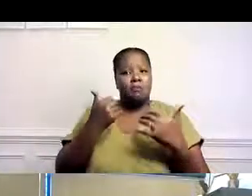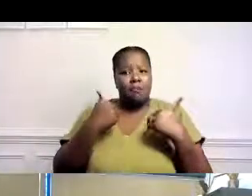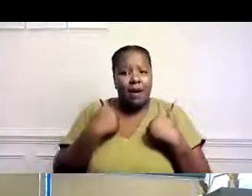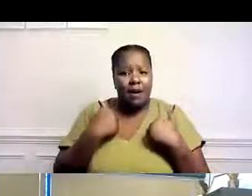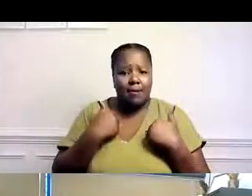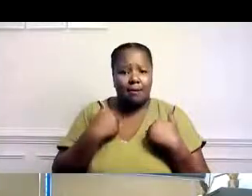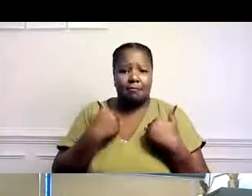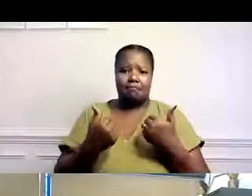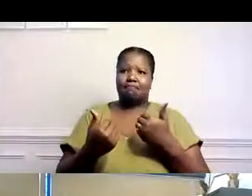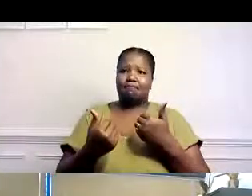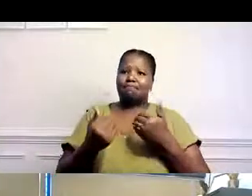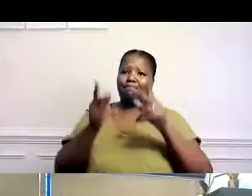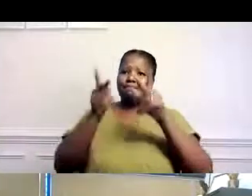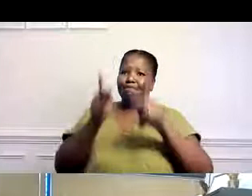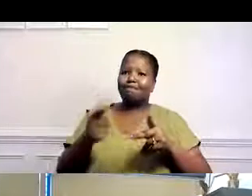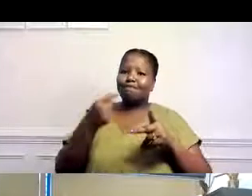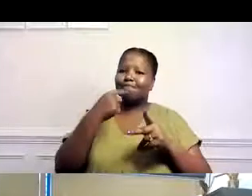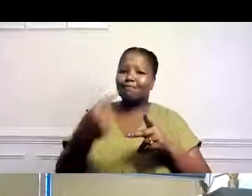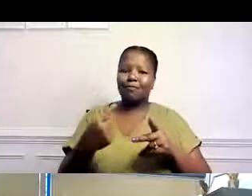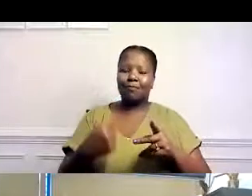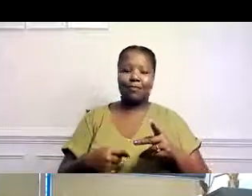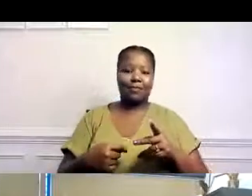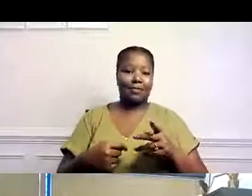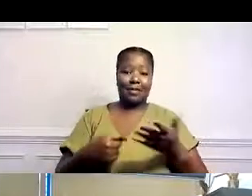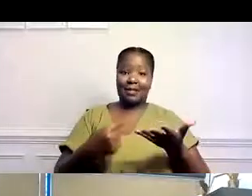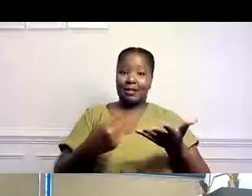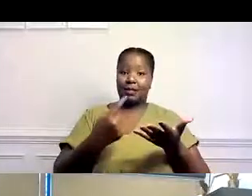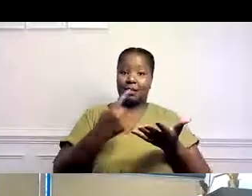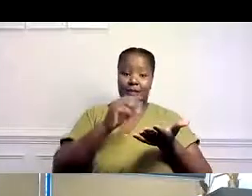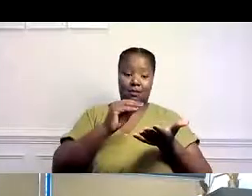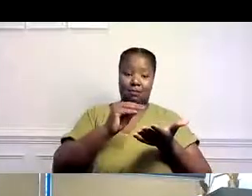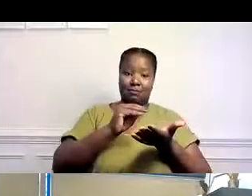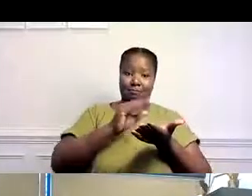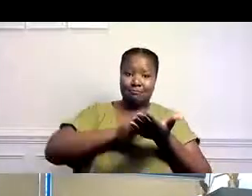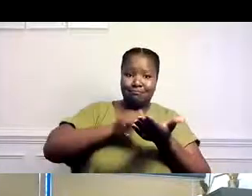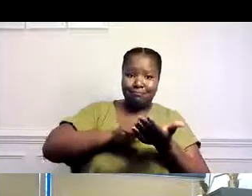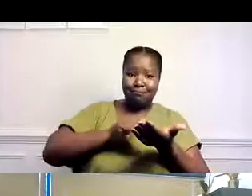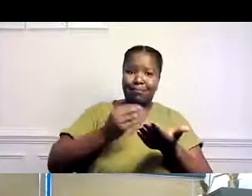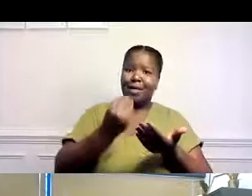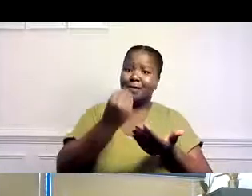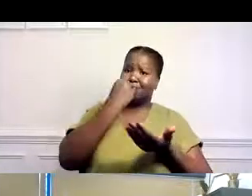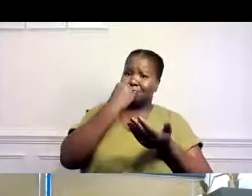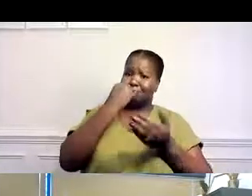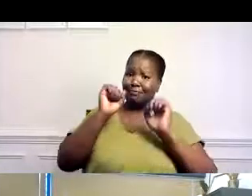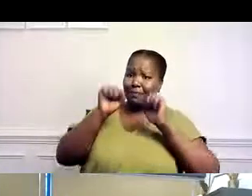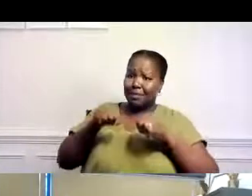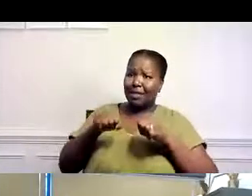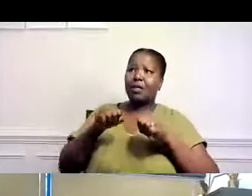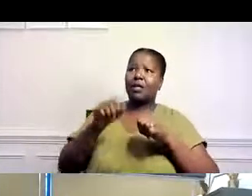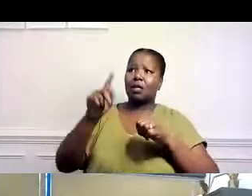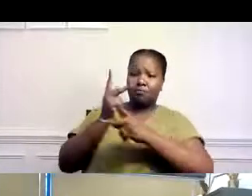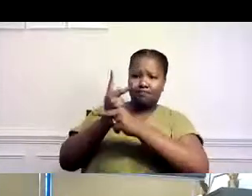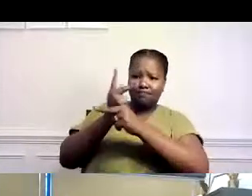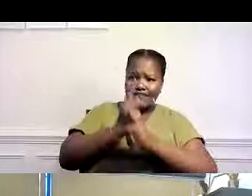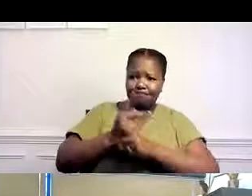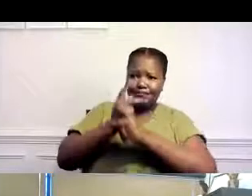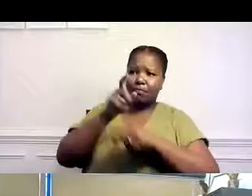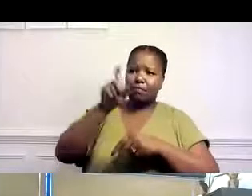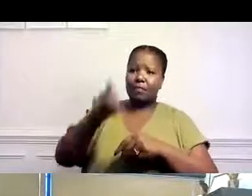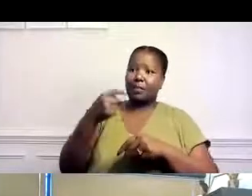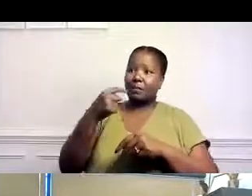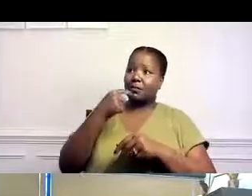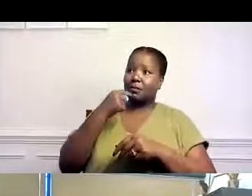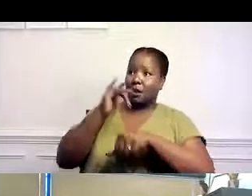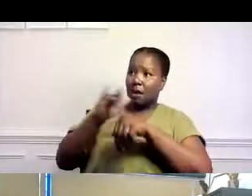Entendemos que hay participantes que tal vez usen ese desinfectante o ese jabón y lo metan a la boca, ¿verdad? Así que siempre